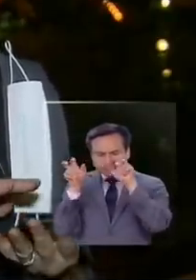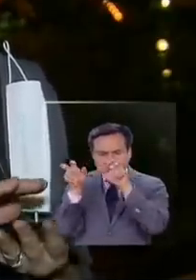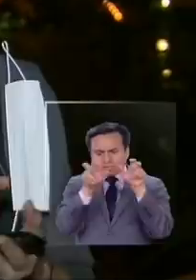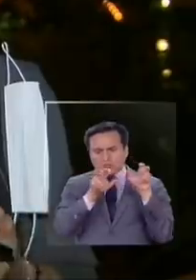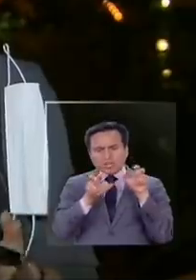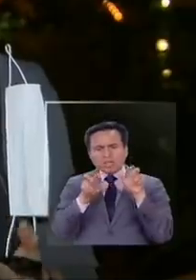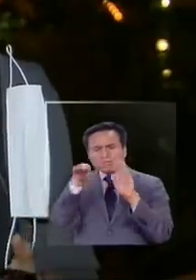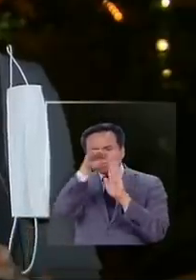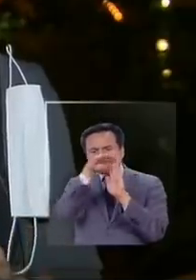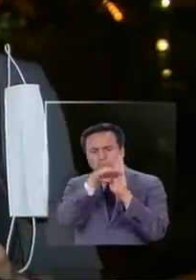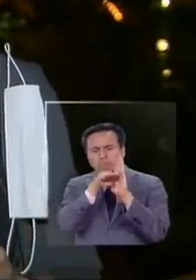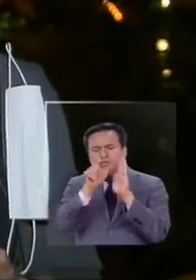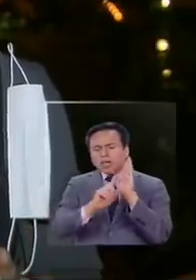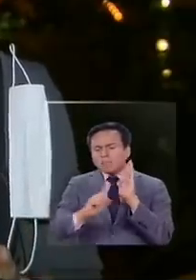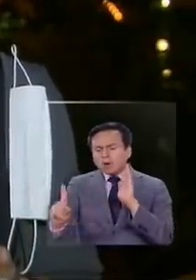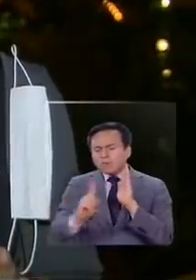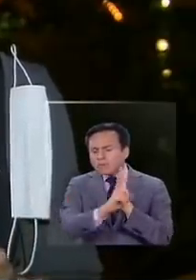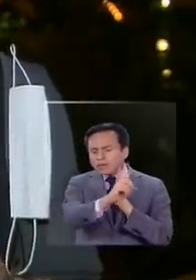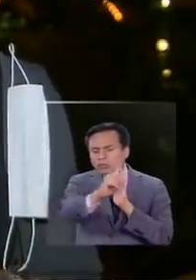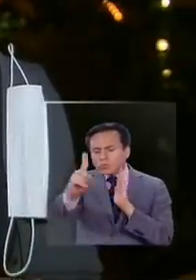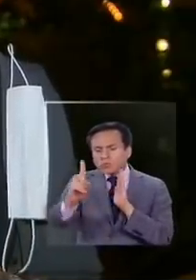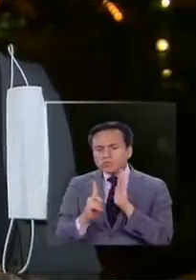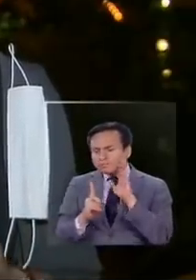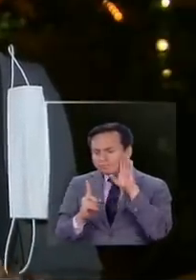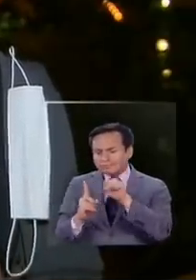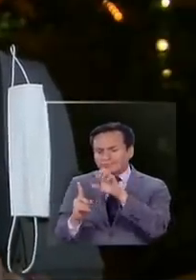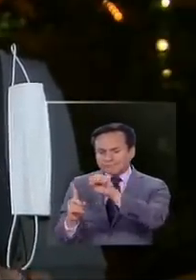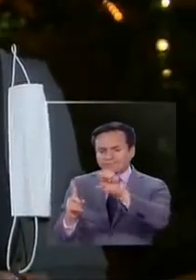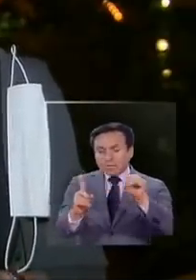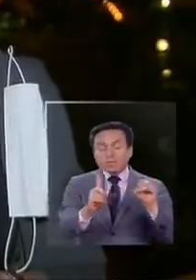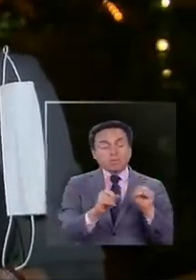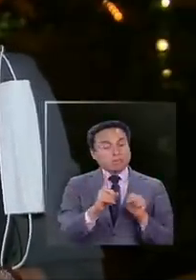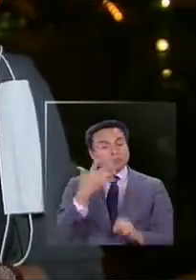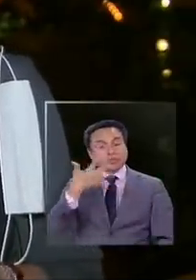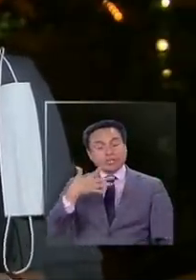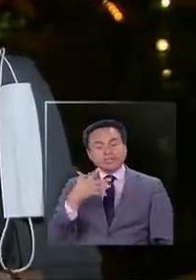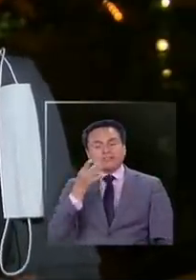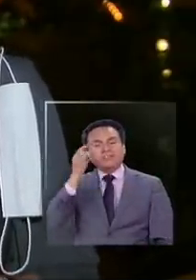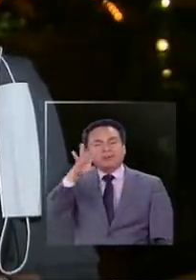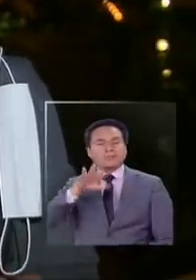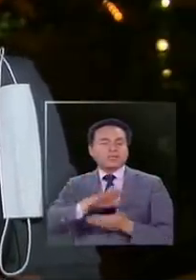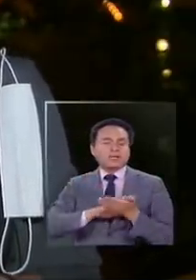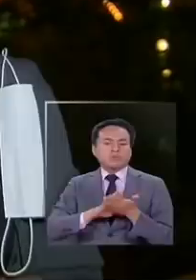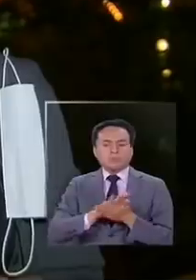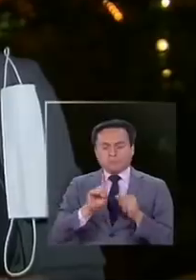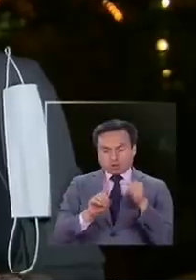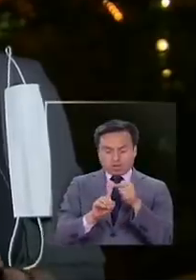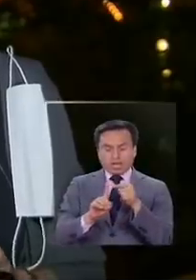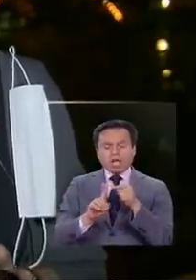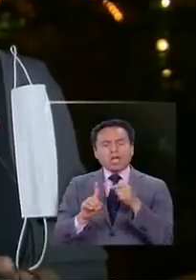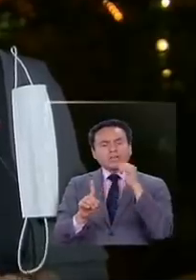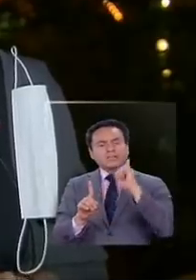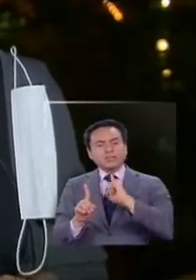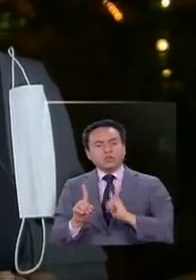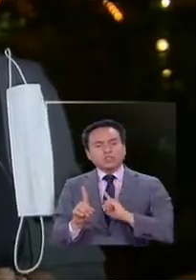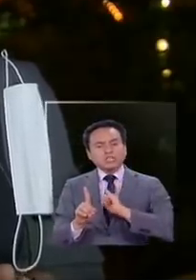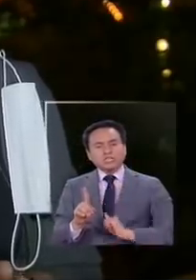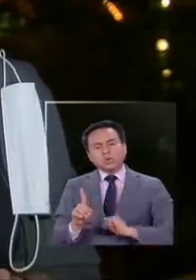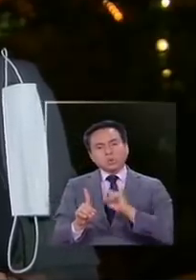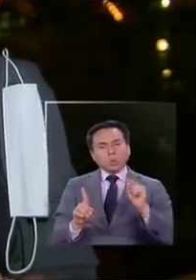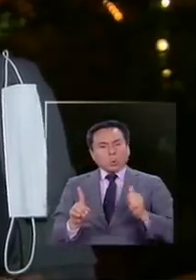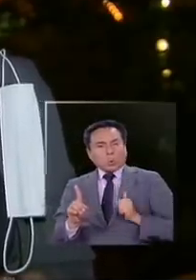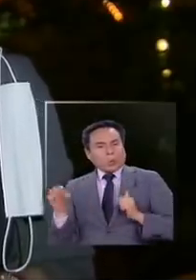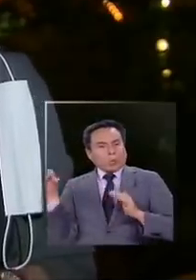los patrones de movimiento. Y tiene una utilidad muy grande para saber, por ejemplo, si las personas están cumpliendo las cuarentenas.